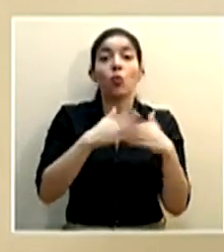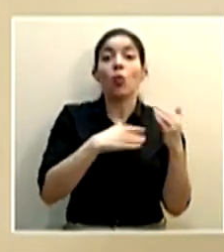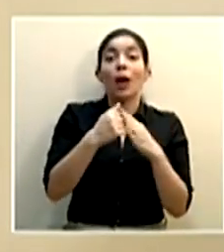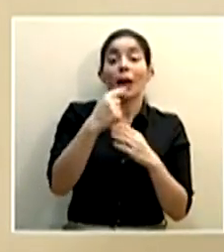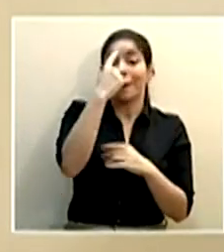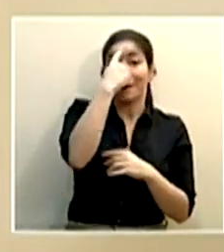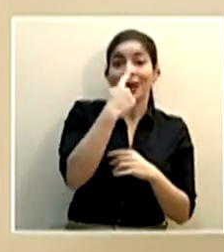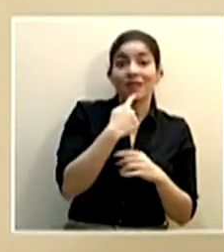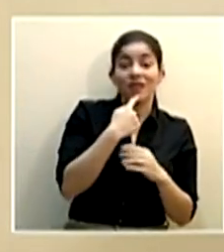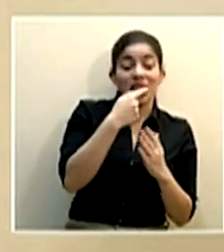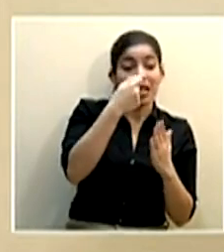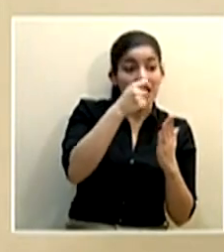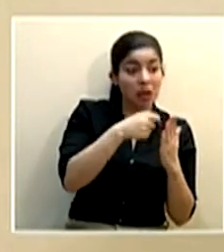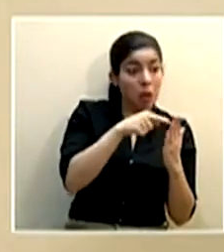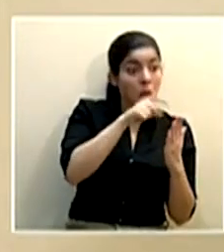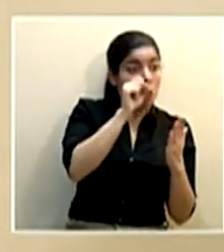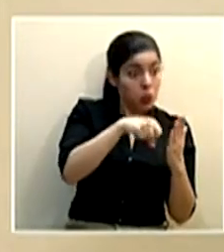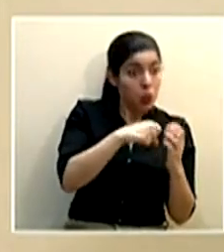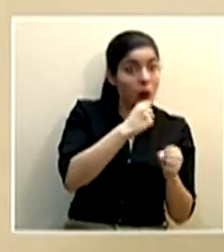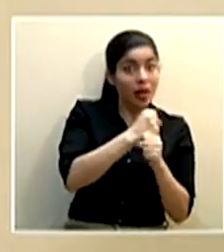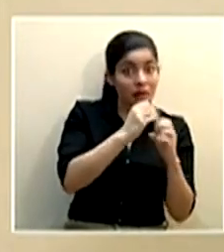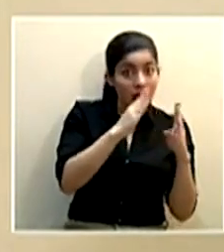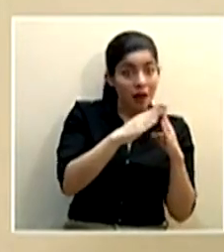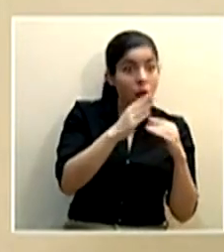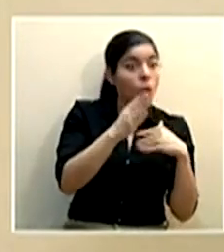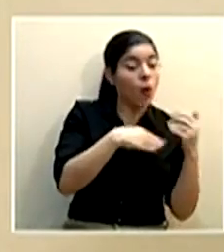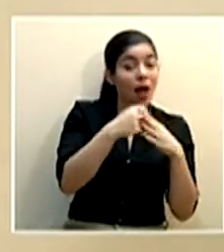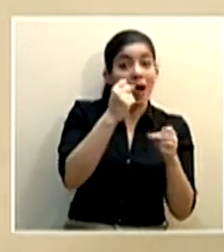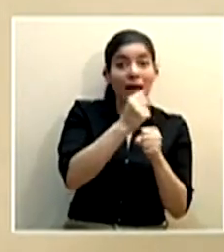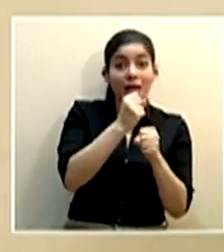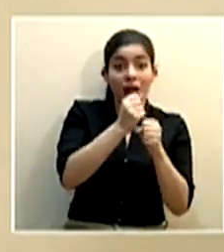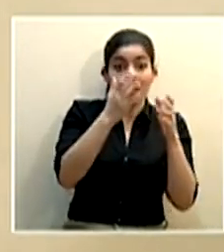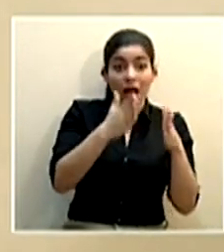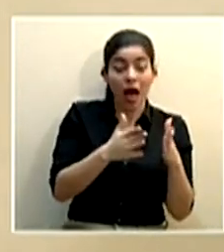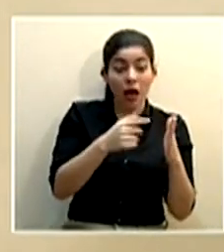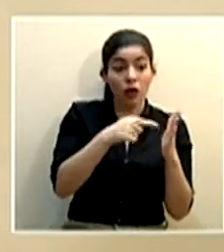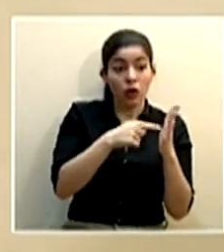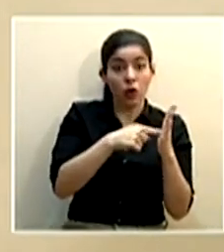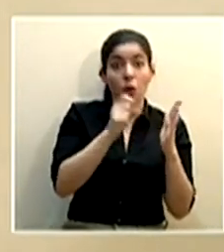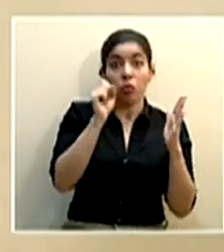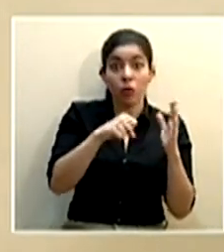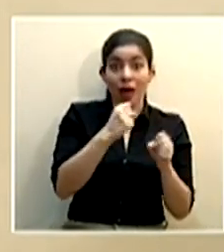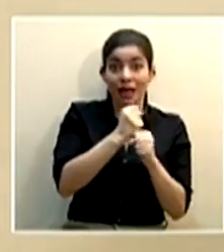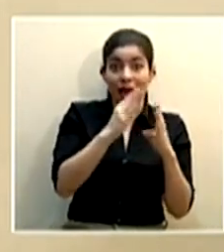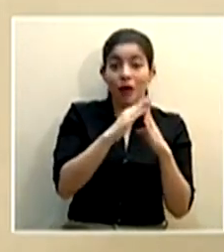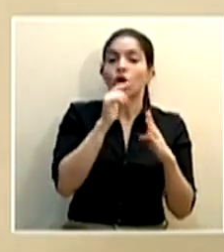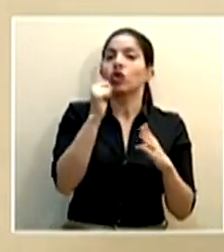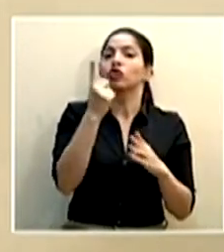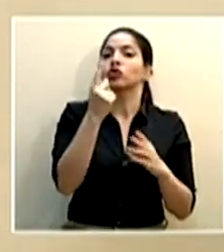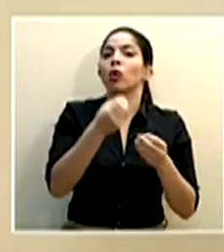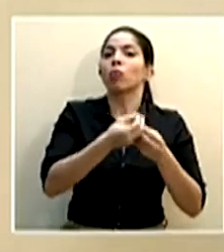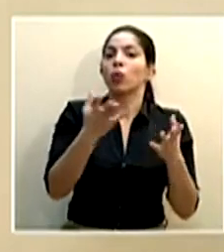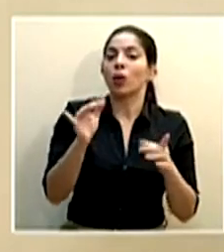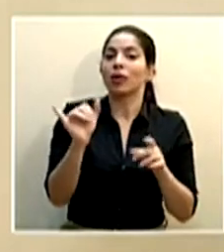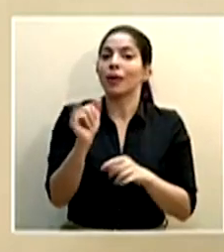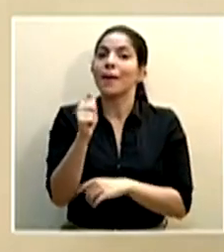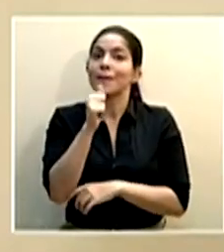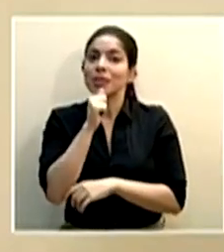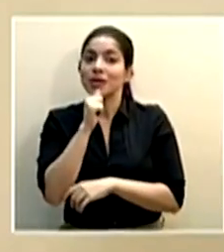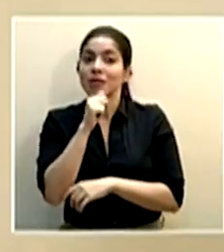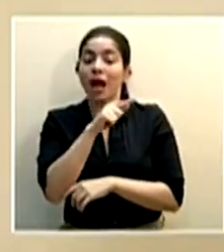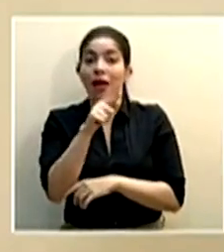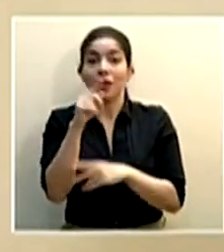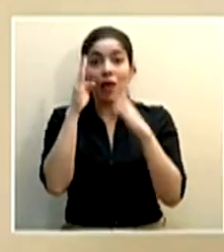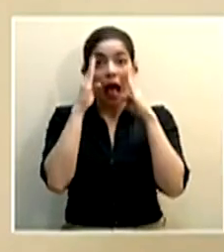que permita hacer teletrabajo los funcionarios que se promueva no solamente en el sector público sino en el sector privado es